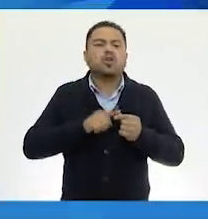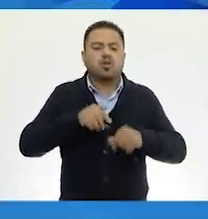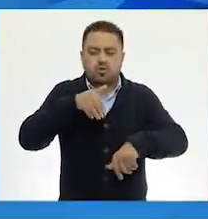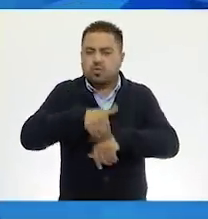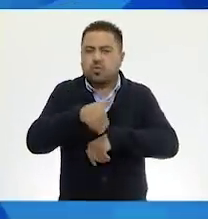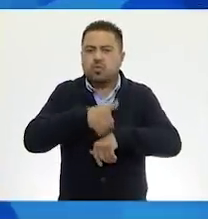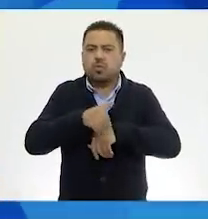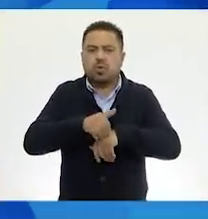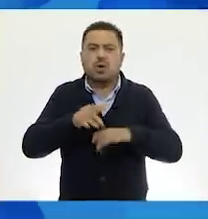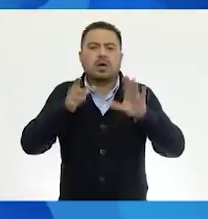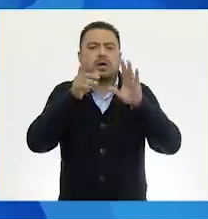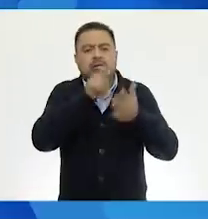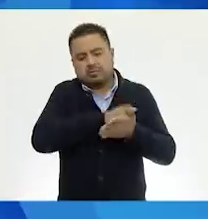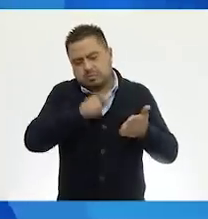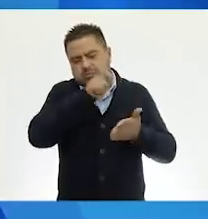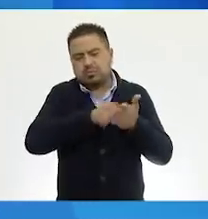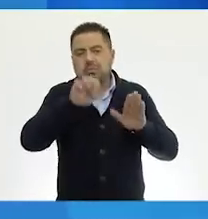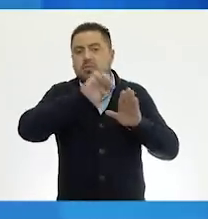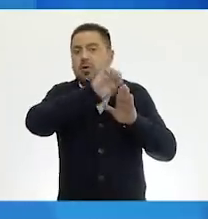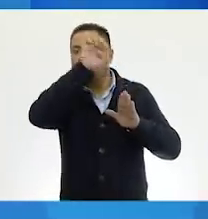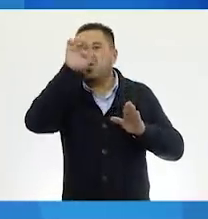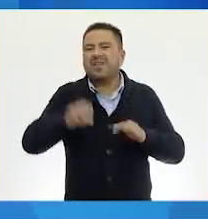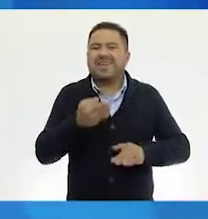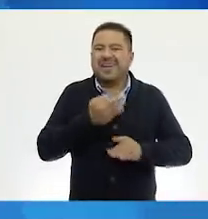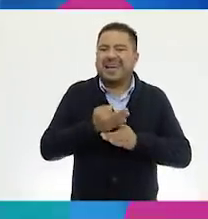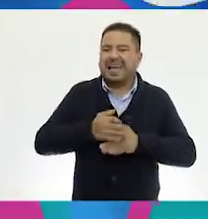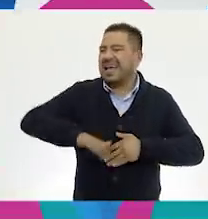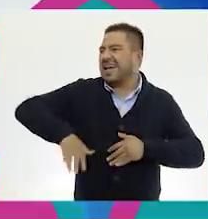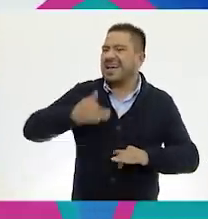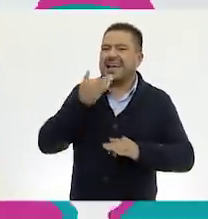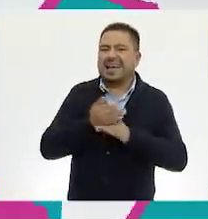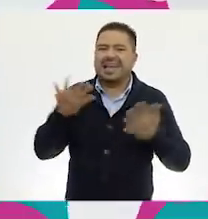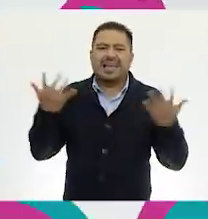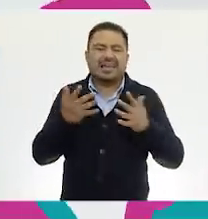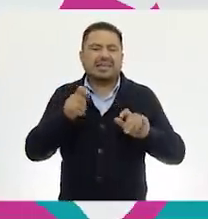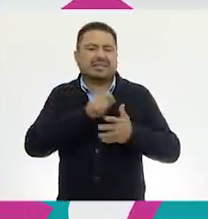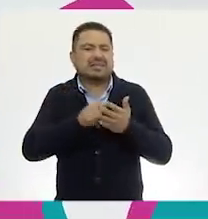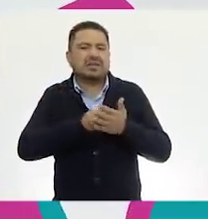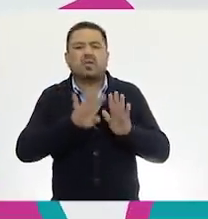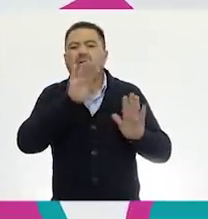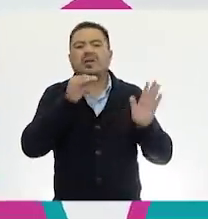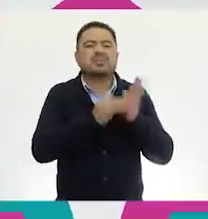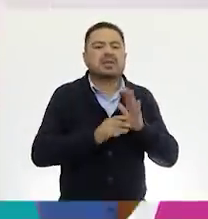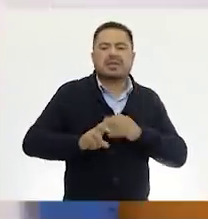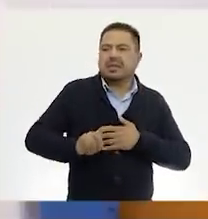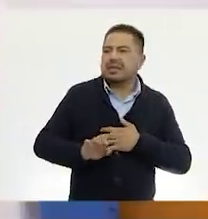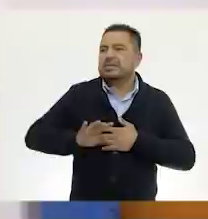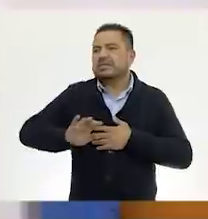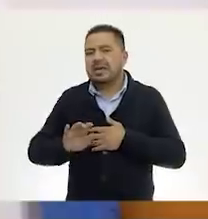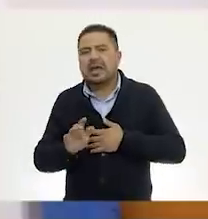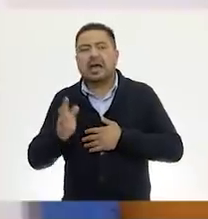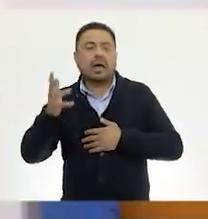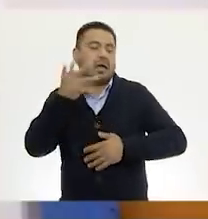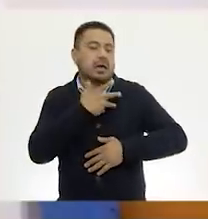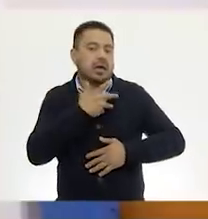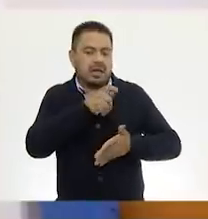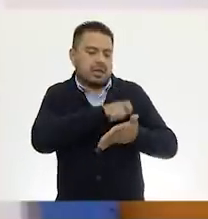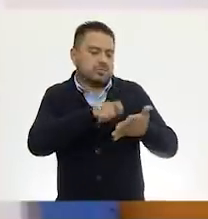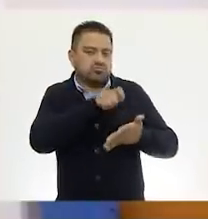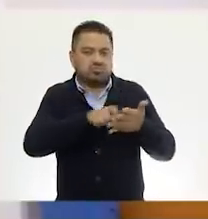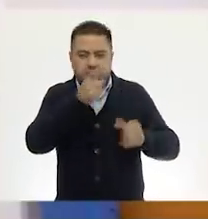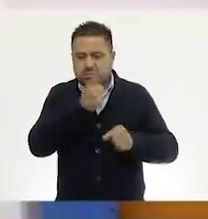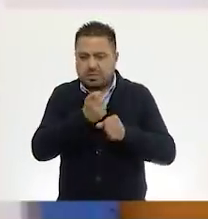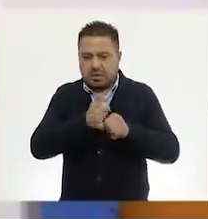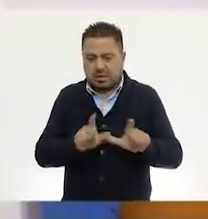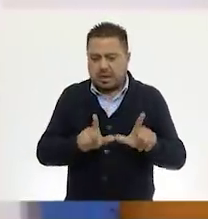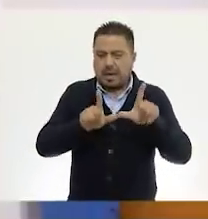cantidades escritas. Por ejemplo, como las que estuvimos trabajando. Muy Cuatro mil quinientos treinta y cinco. Tenerlas de forma escrita